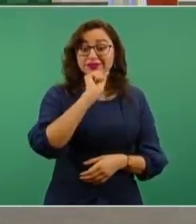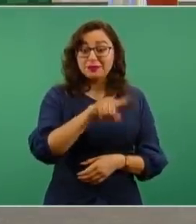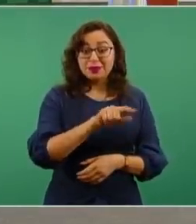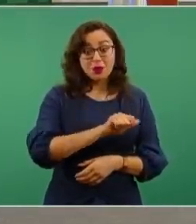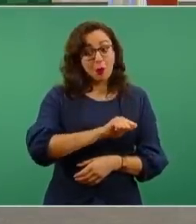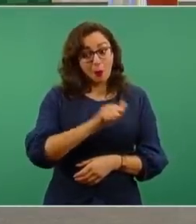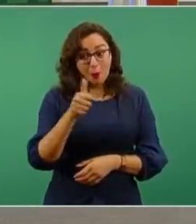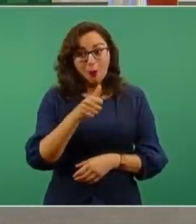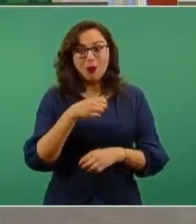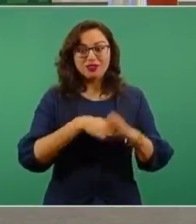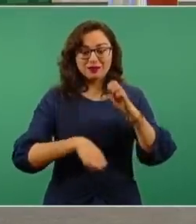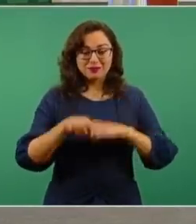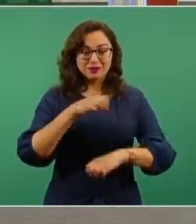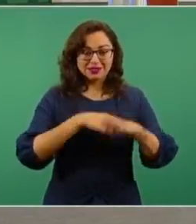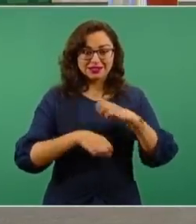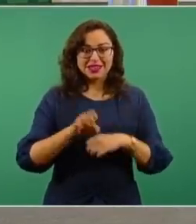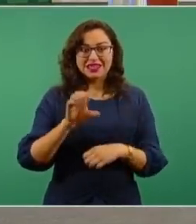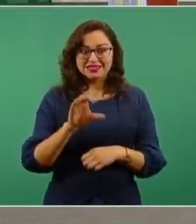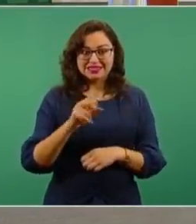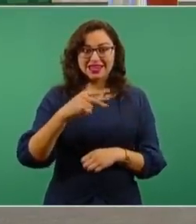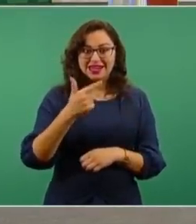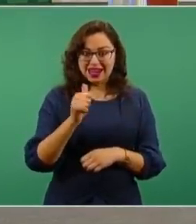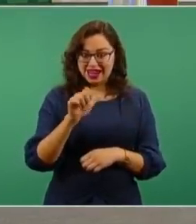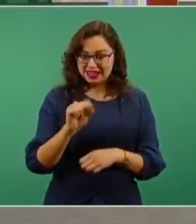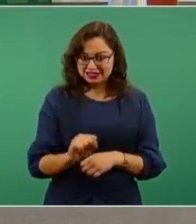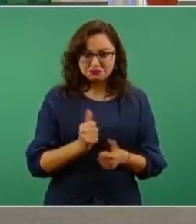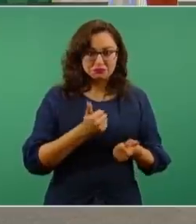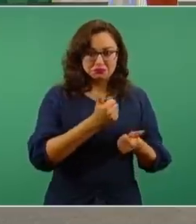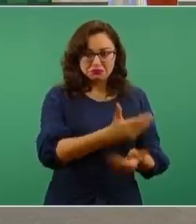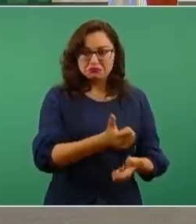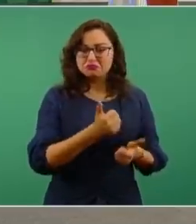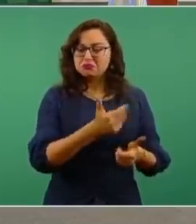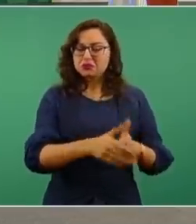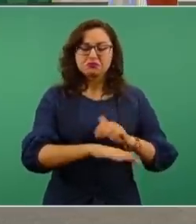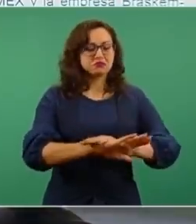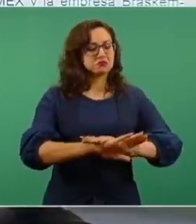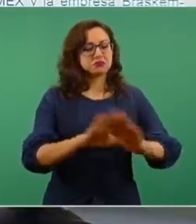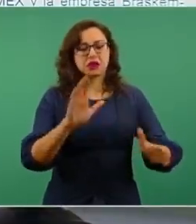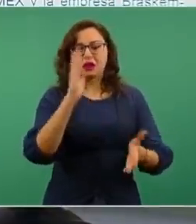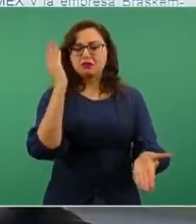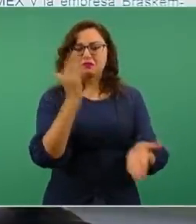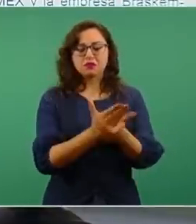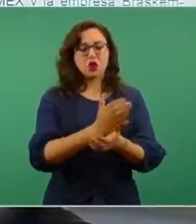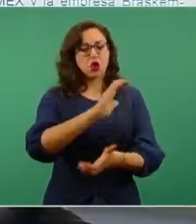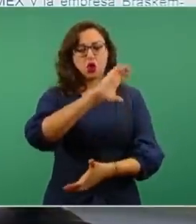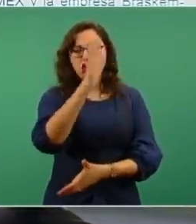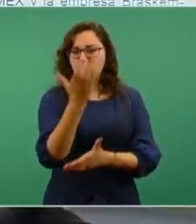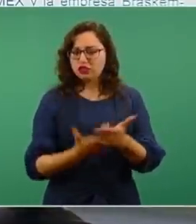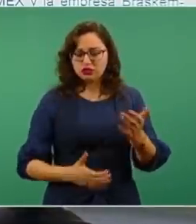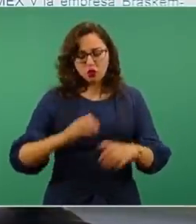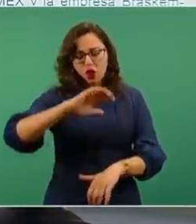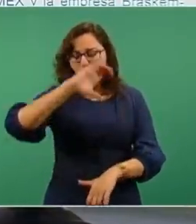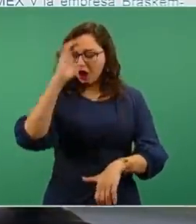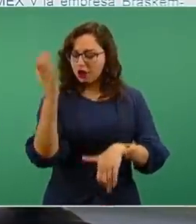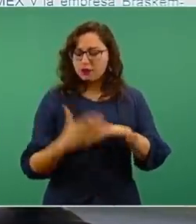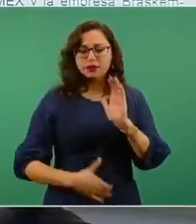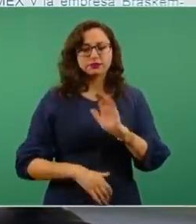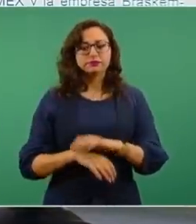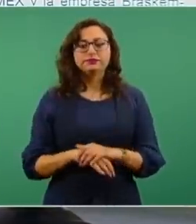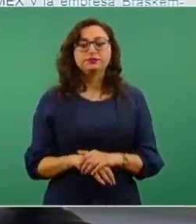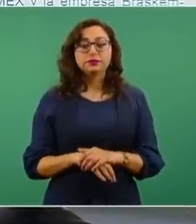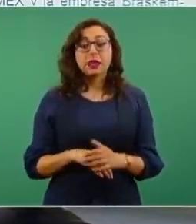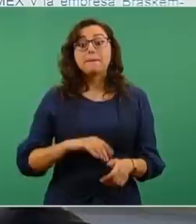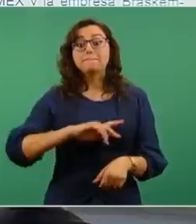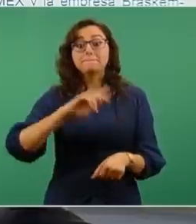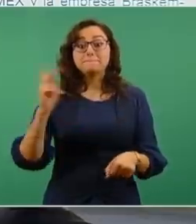decide a través de Senagas ya no renovar el transporte de gas natural. Esto trajo como consecuencia que a